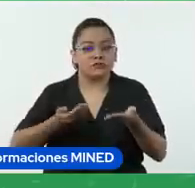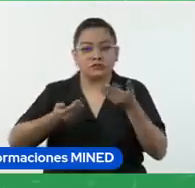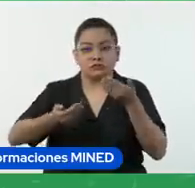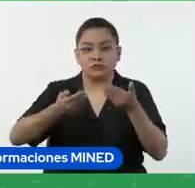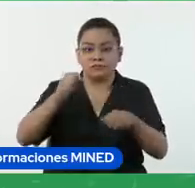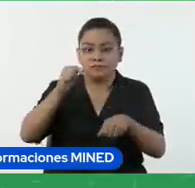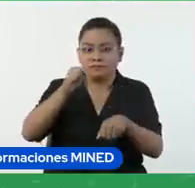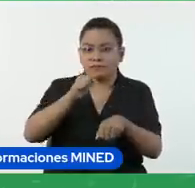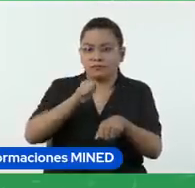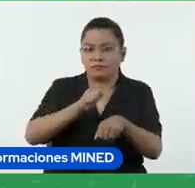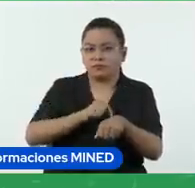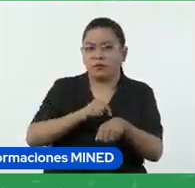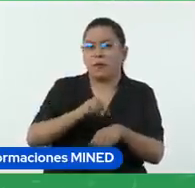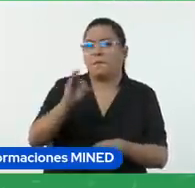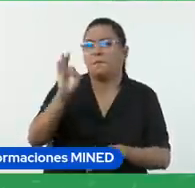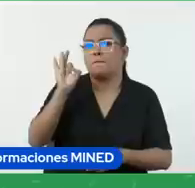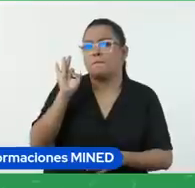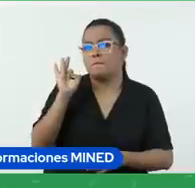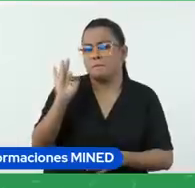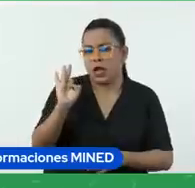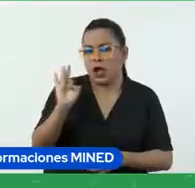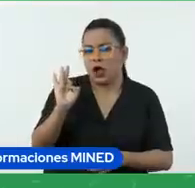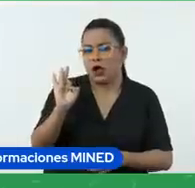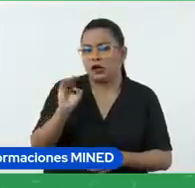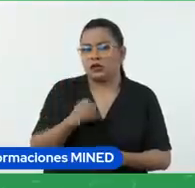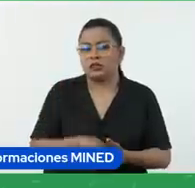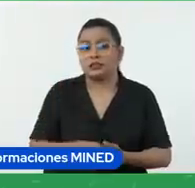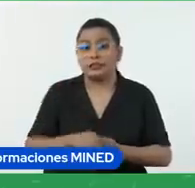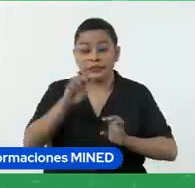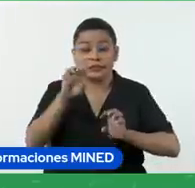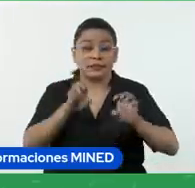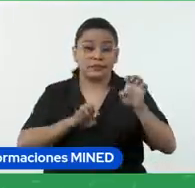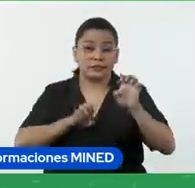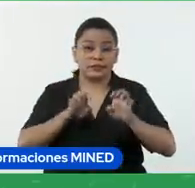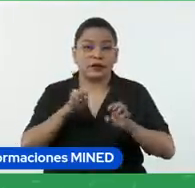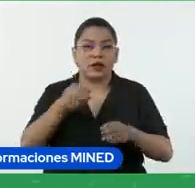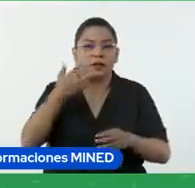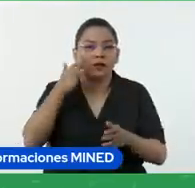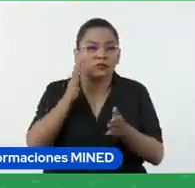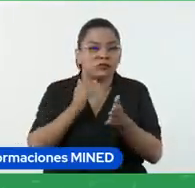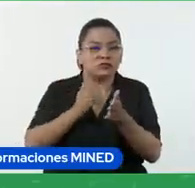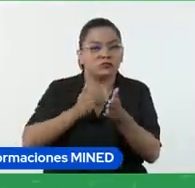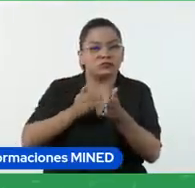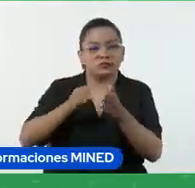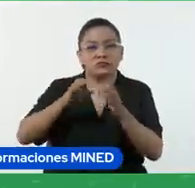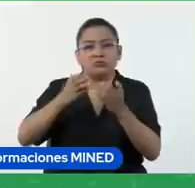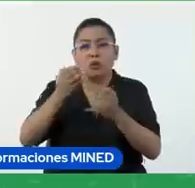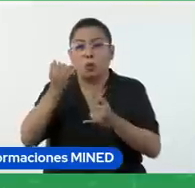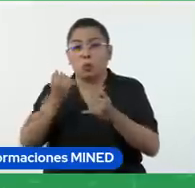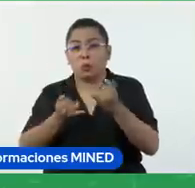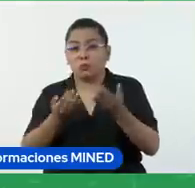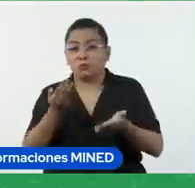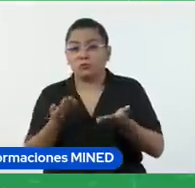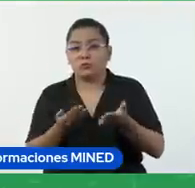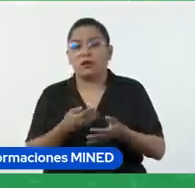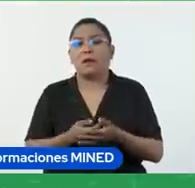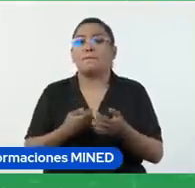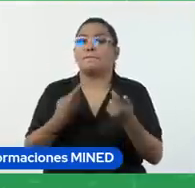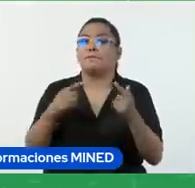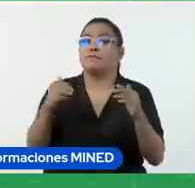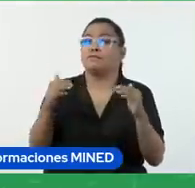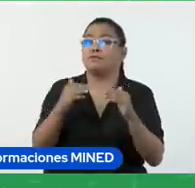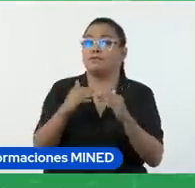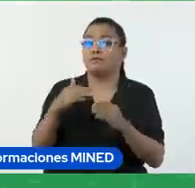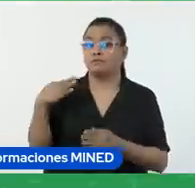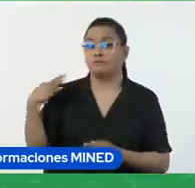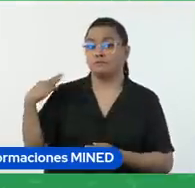sería útil utilizar esa evaluación, por ejemplo, al inicio de la clase, al final. Pero también la invitación es